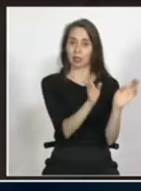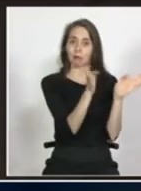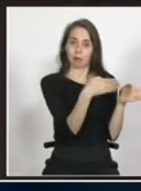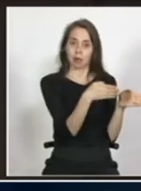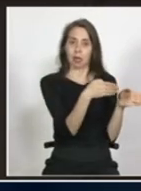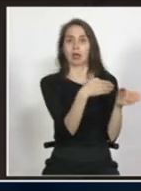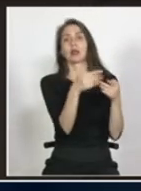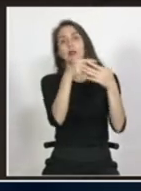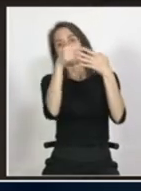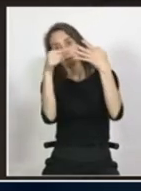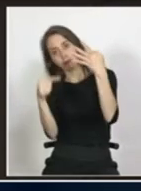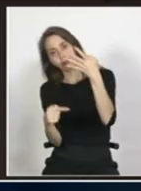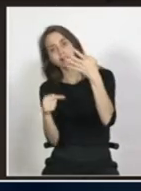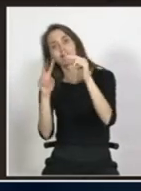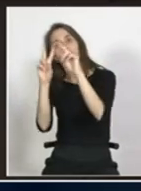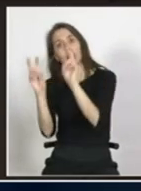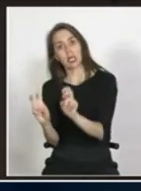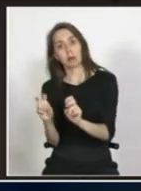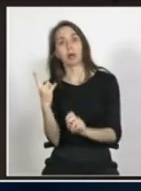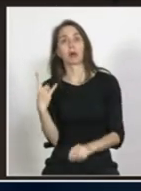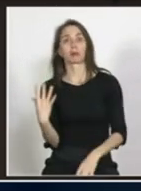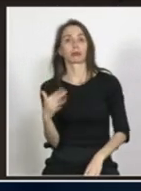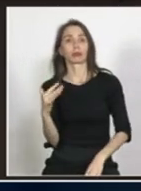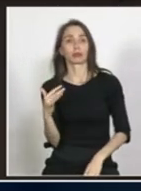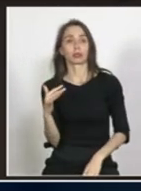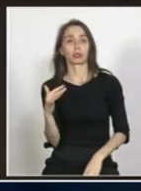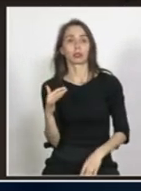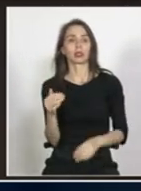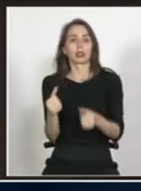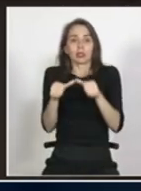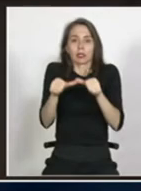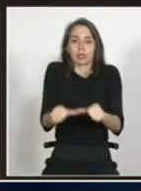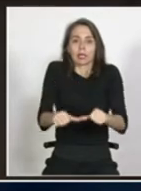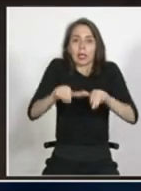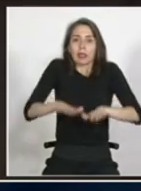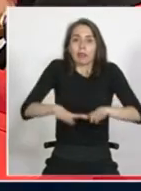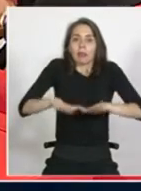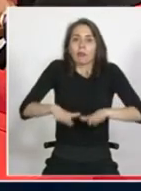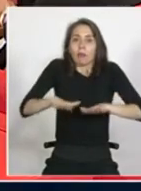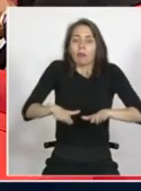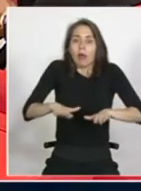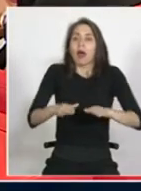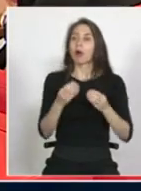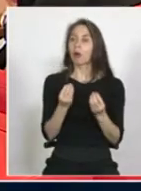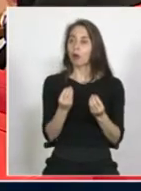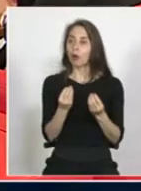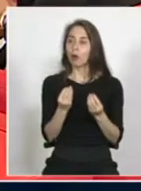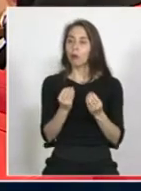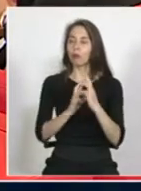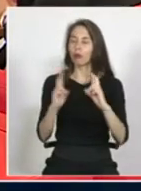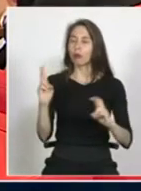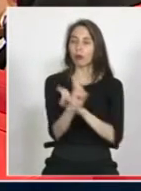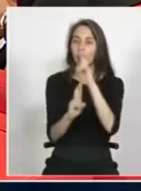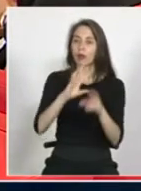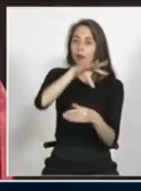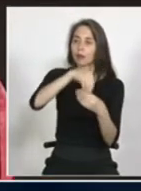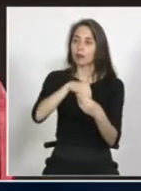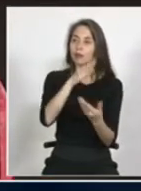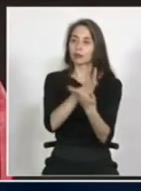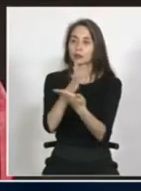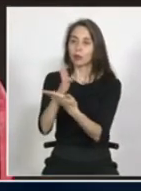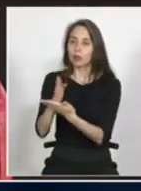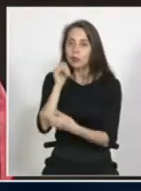hay otro tema no menos importante que tiene que ver con la permanencia y cómo se da esta situación de convivencia escolar diaria